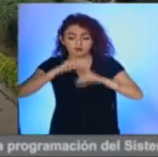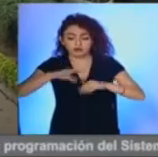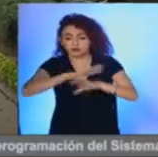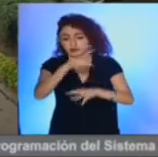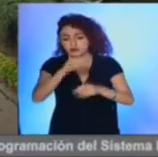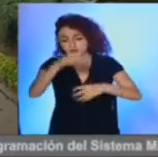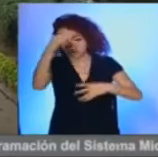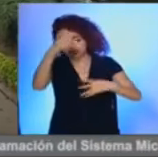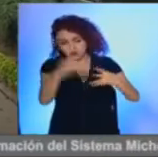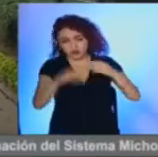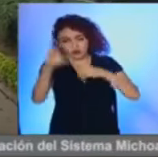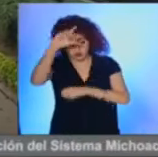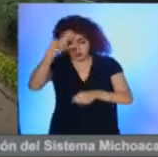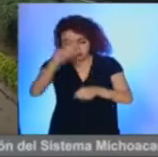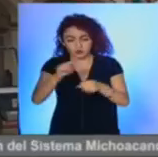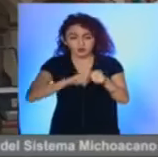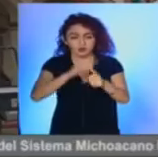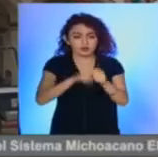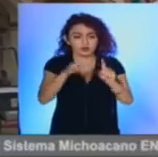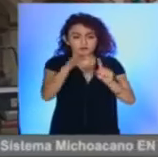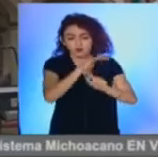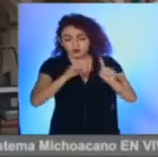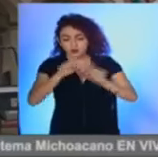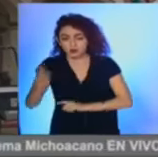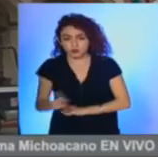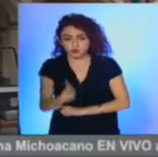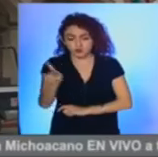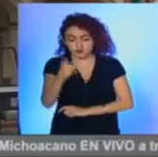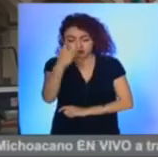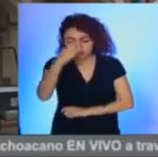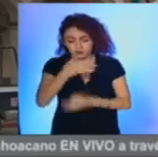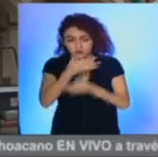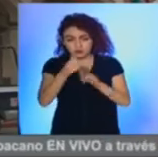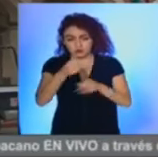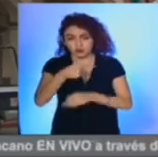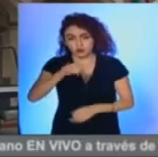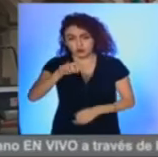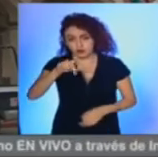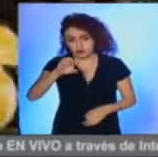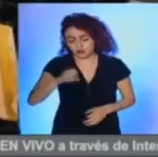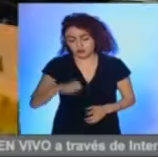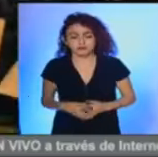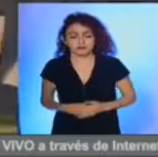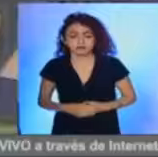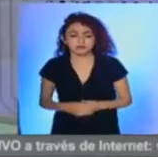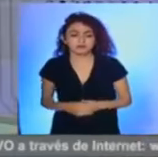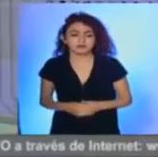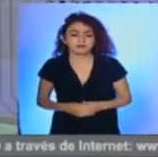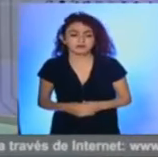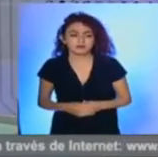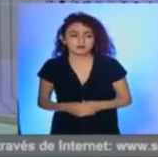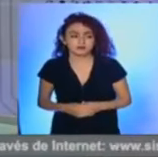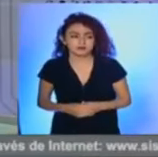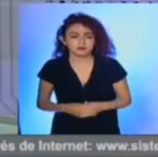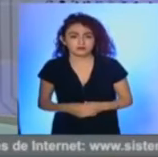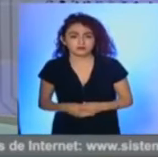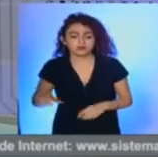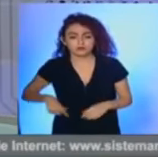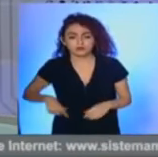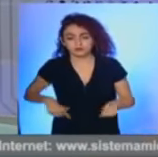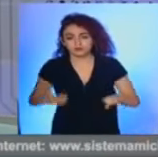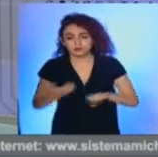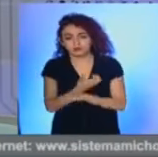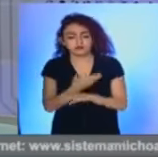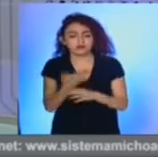conocer la riqueza cultural y natural de los pueblos mágicos Guadalupe Becerril SM Noticias El gobierno